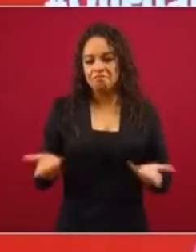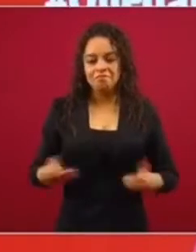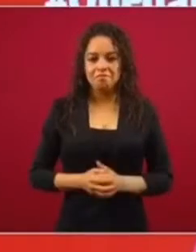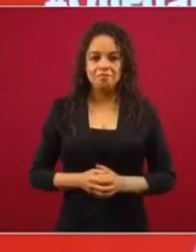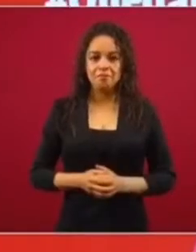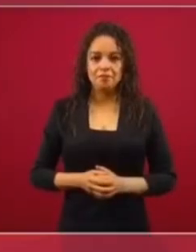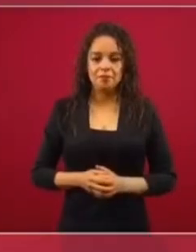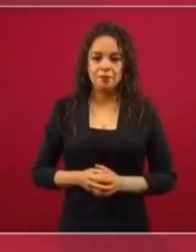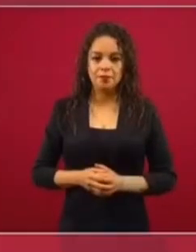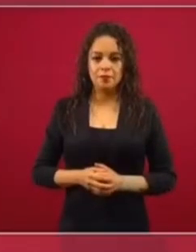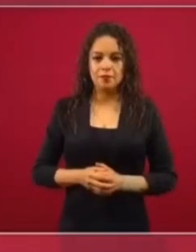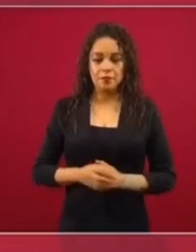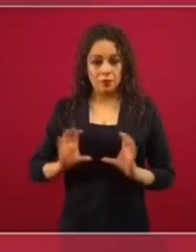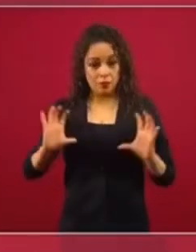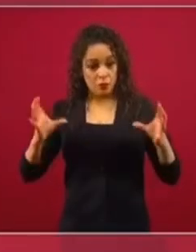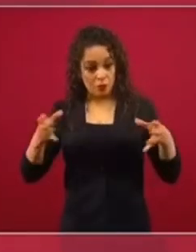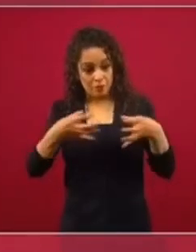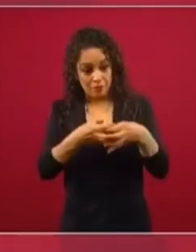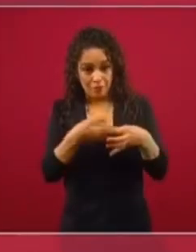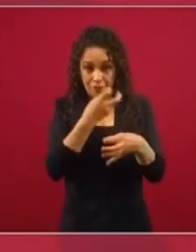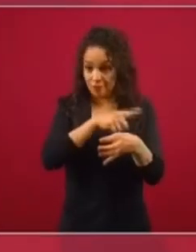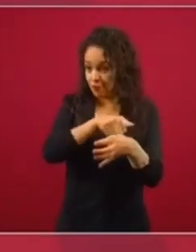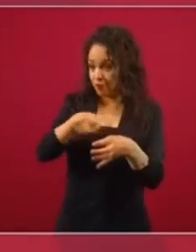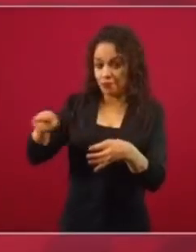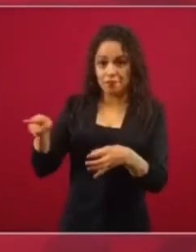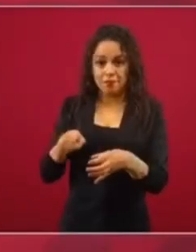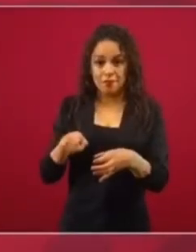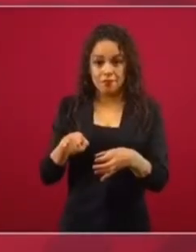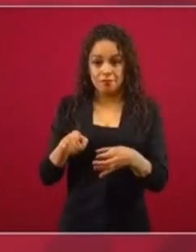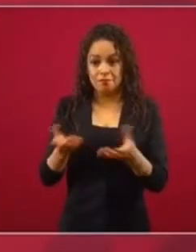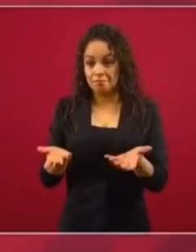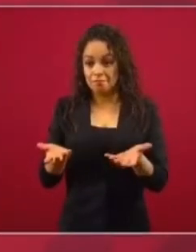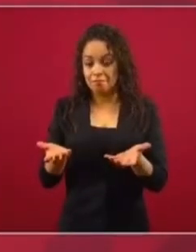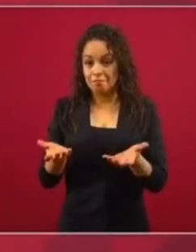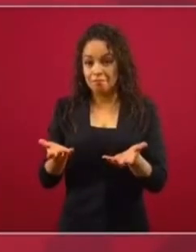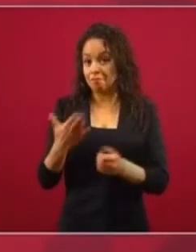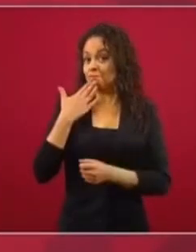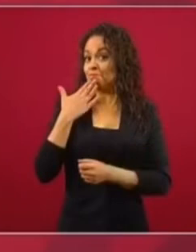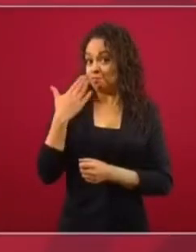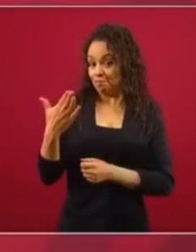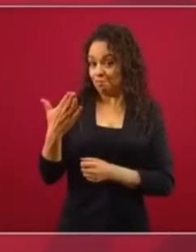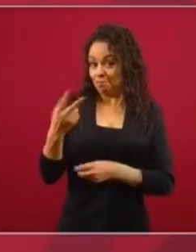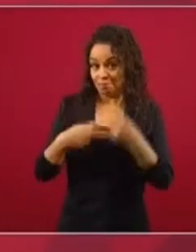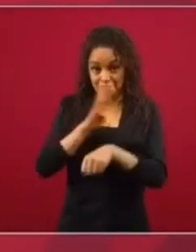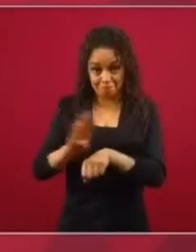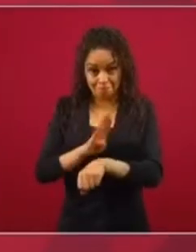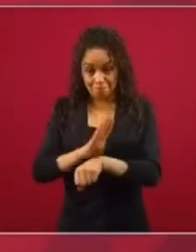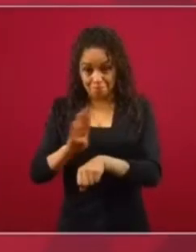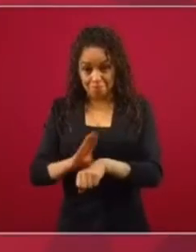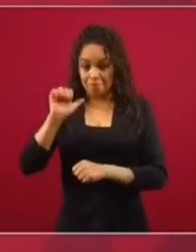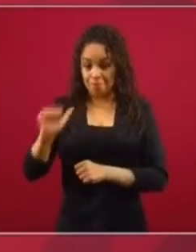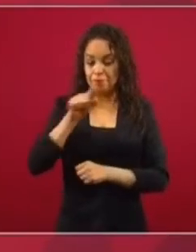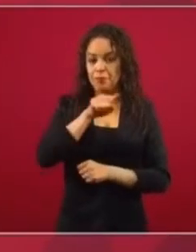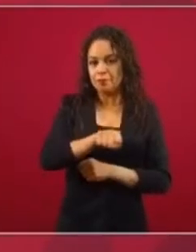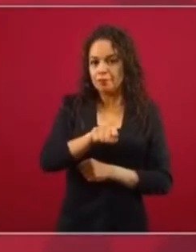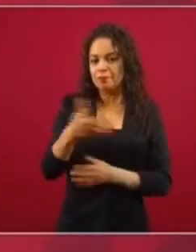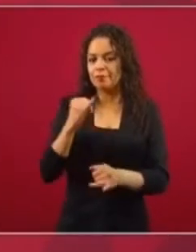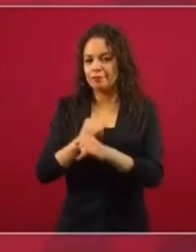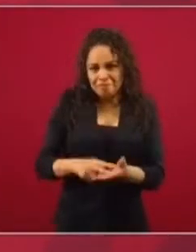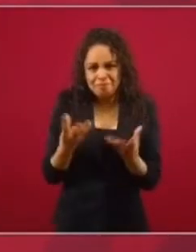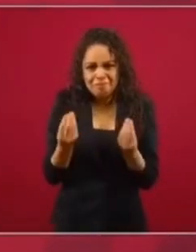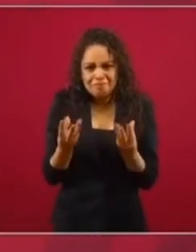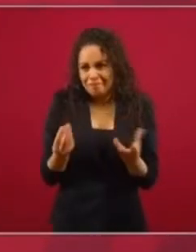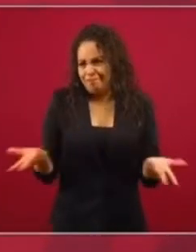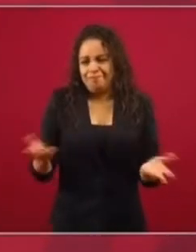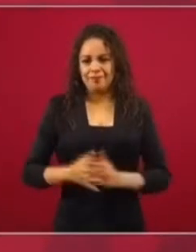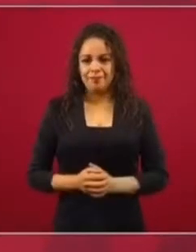Toda esta industria tan lucrativa del manejo de las redes sociales con bots, con